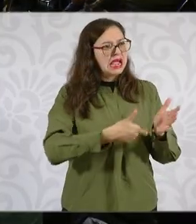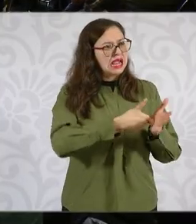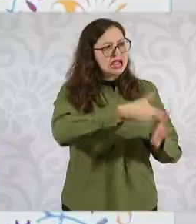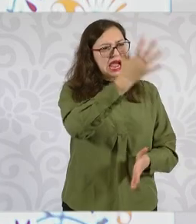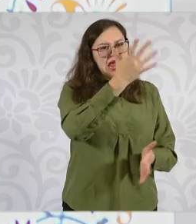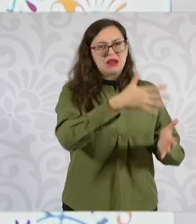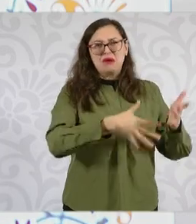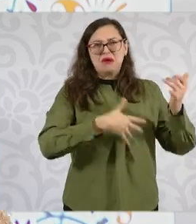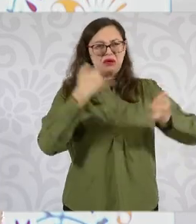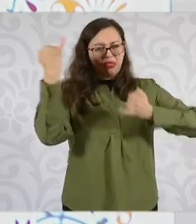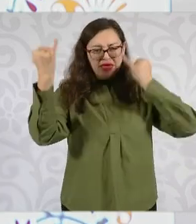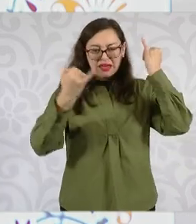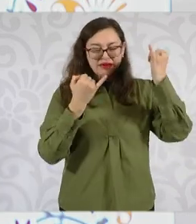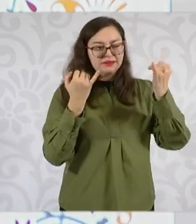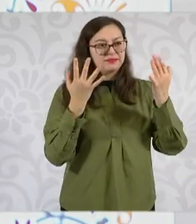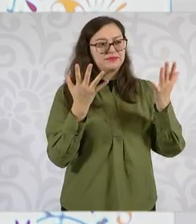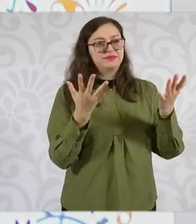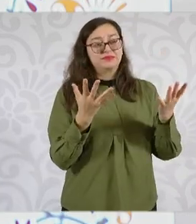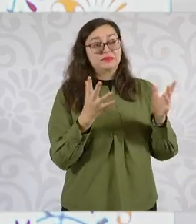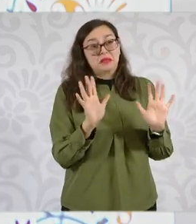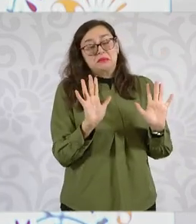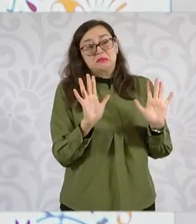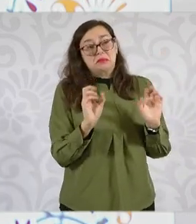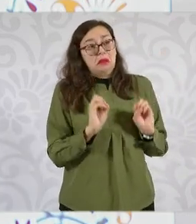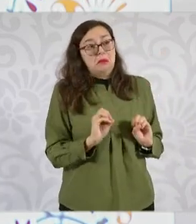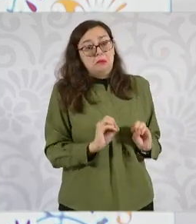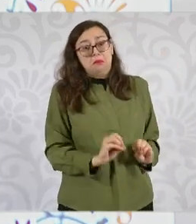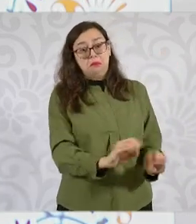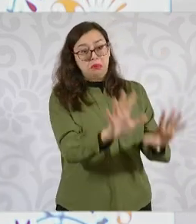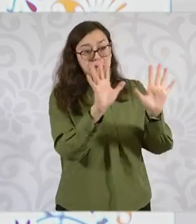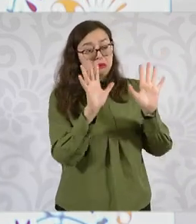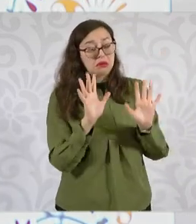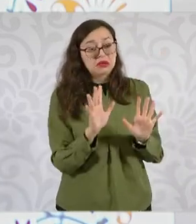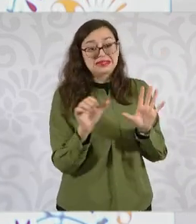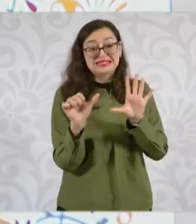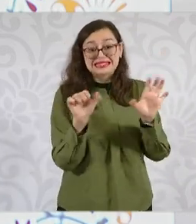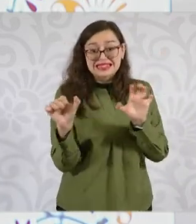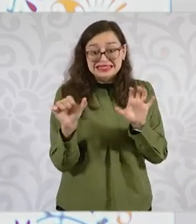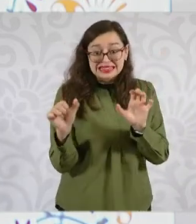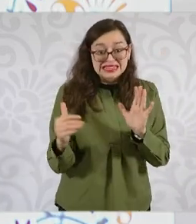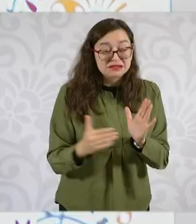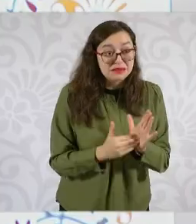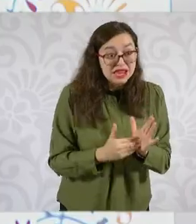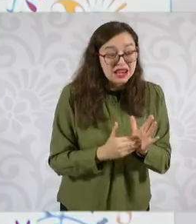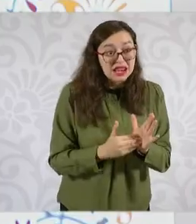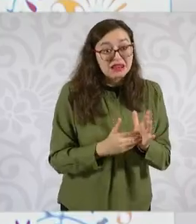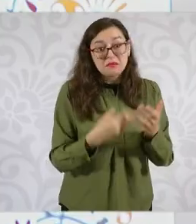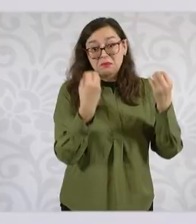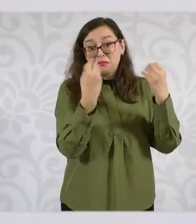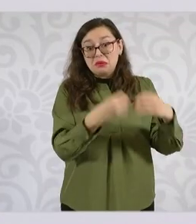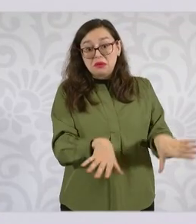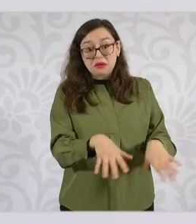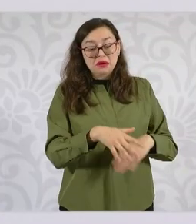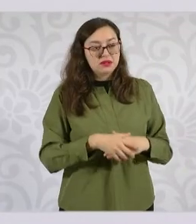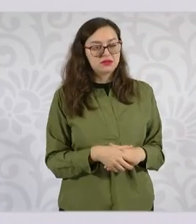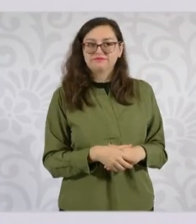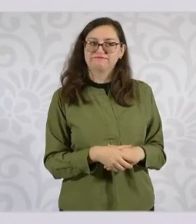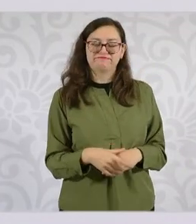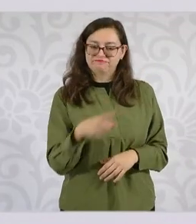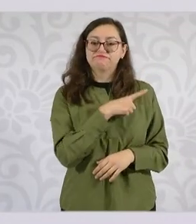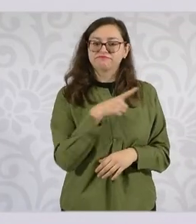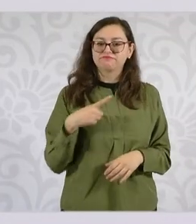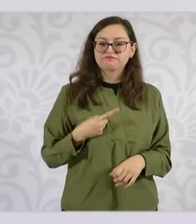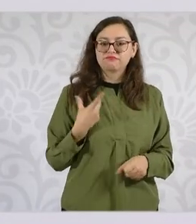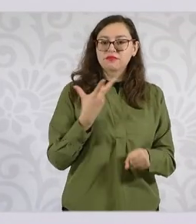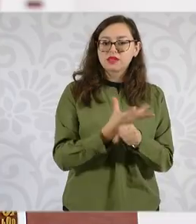Entonces, hay que dar una solución a esas viviendas, a esas 600 mil viviendas, lo vamos a presentar porque Edna